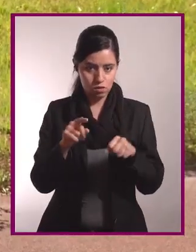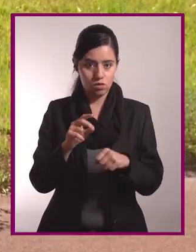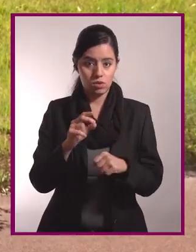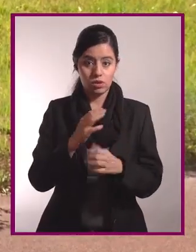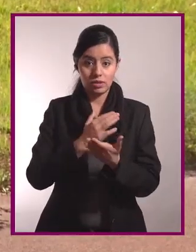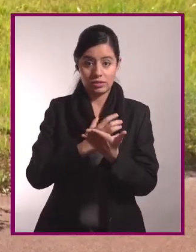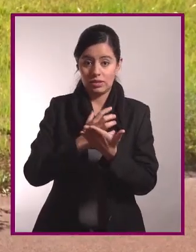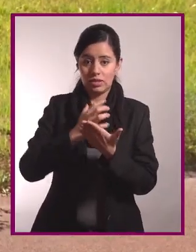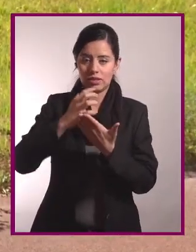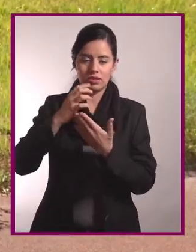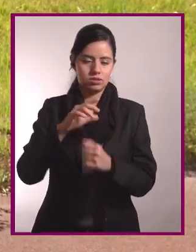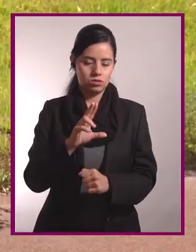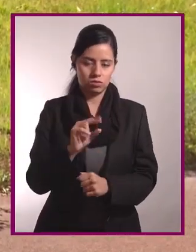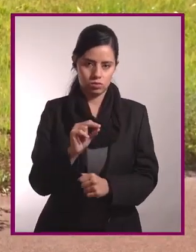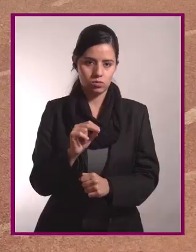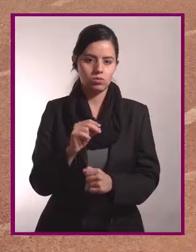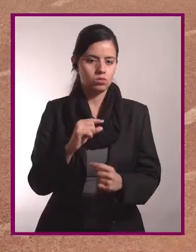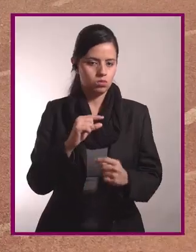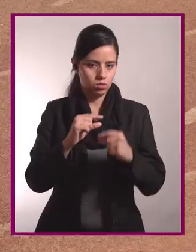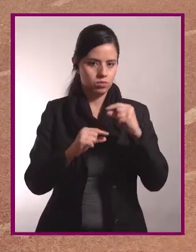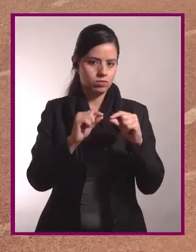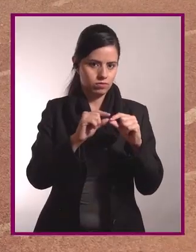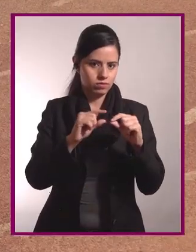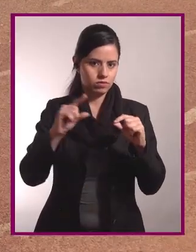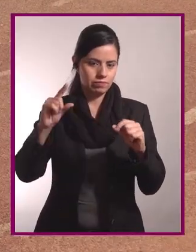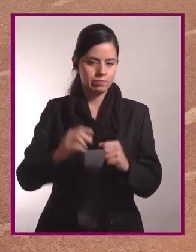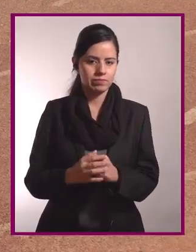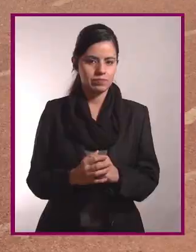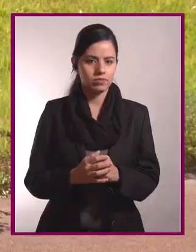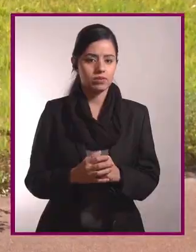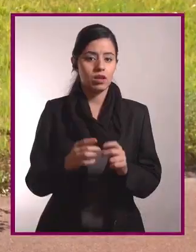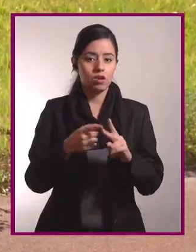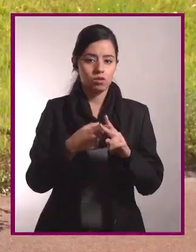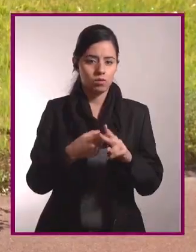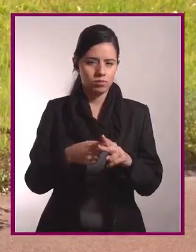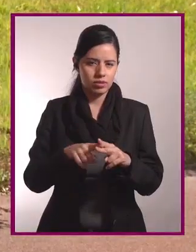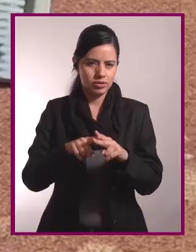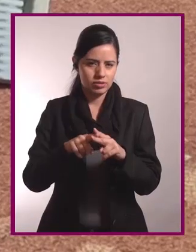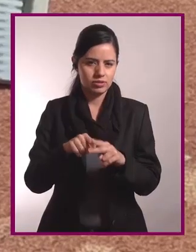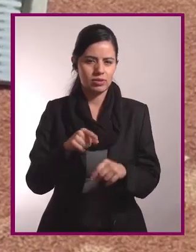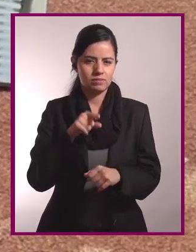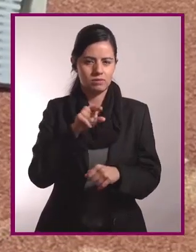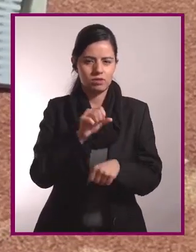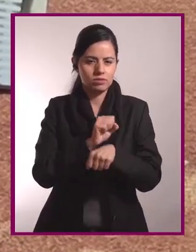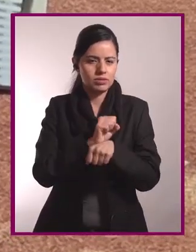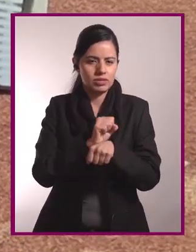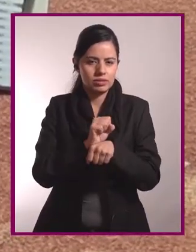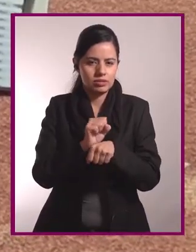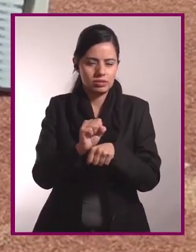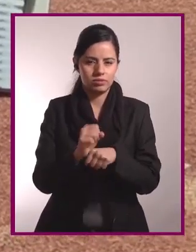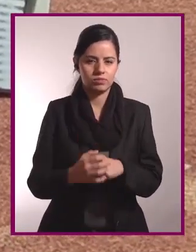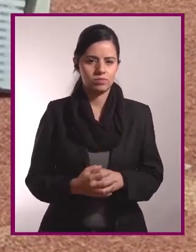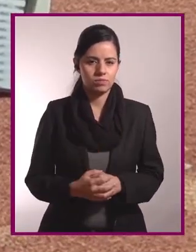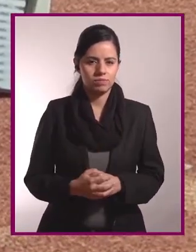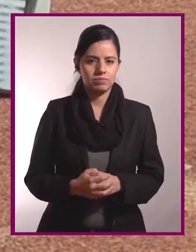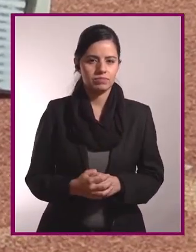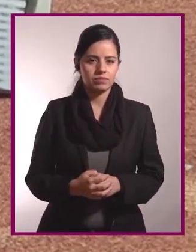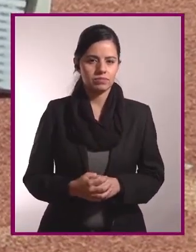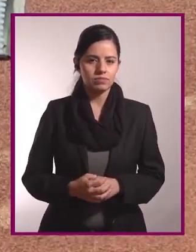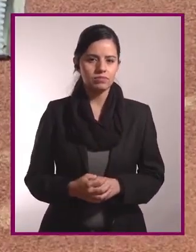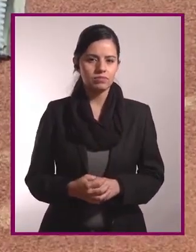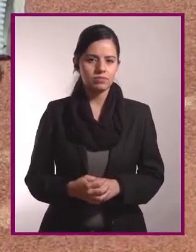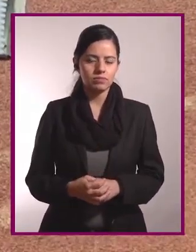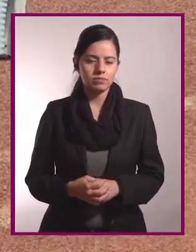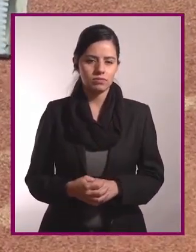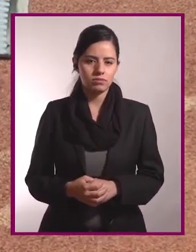Recuerden, llevar su ritmo, no excederse y empezar de menos a más. Arrancaremos con unas abdominales simples,